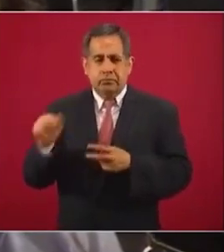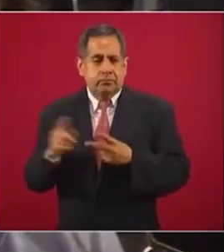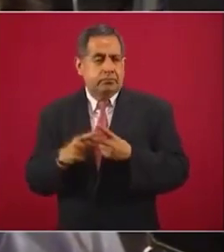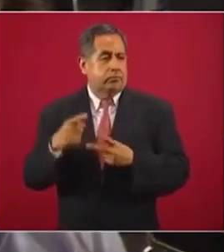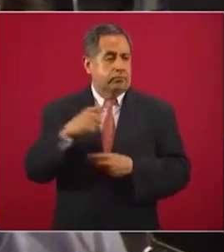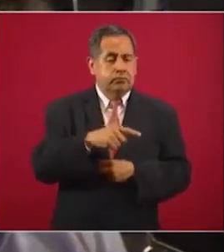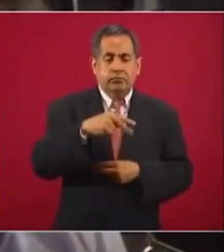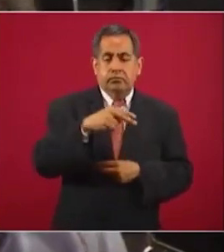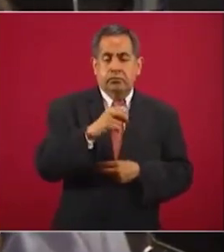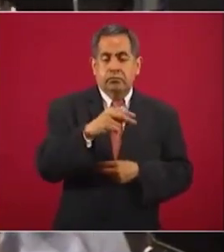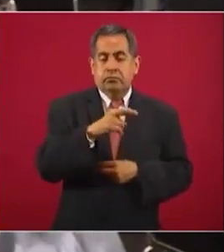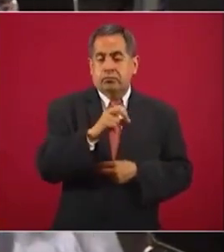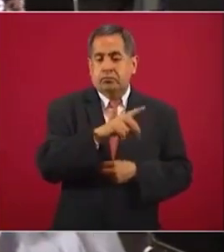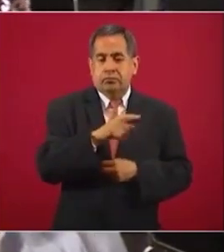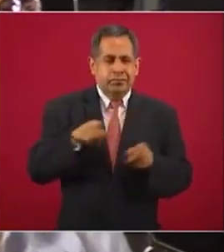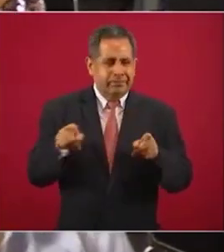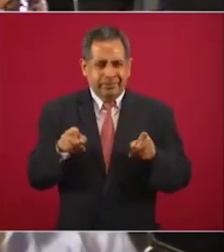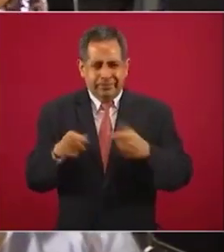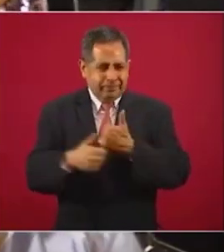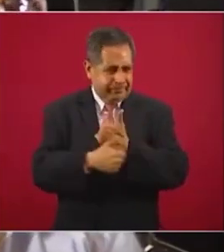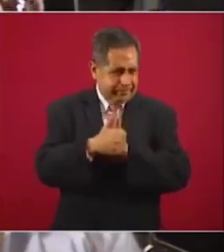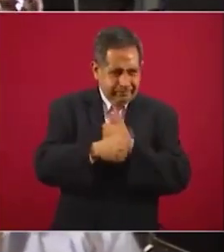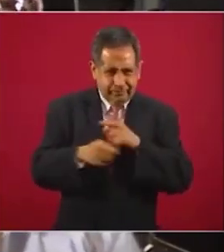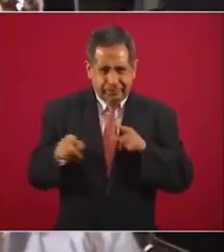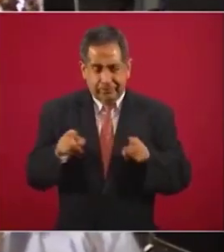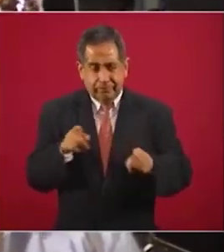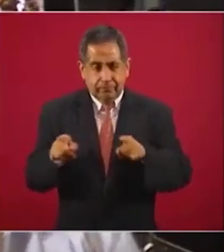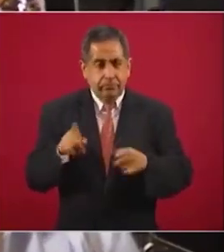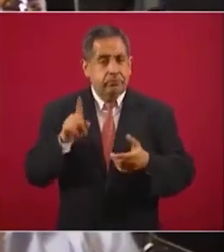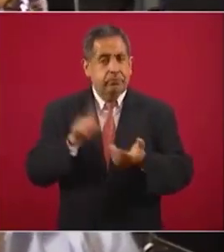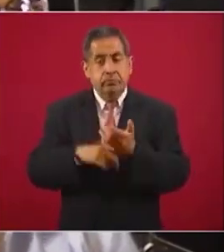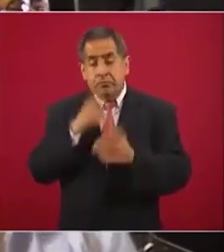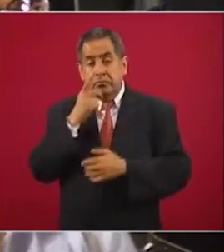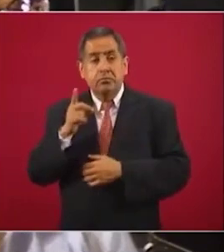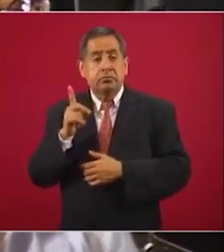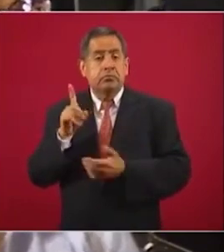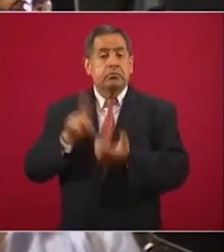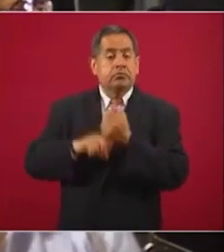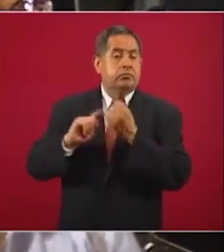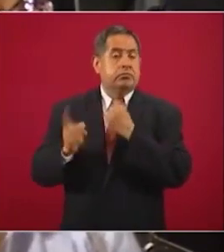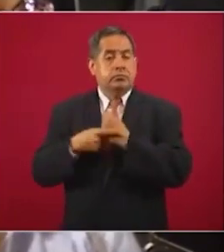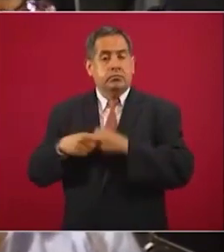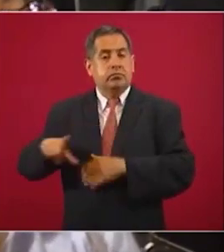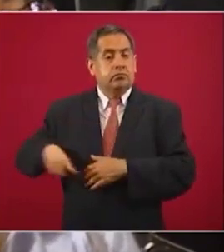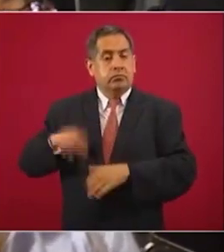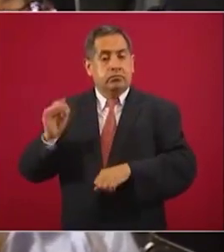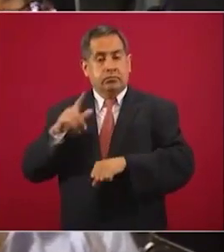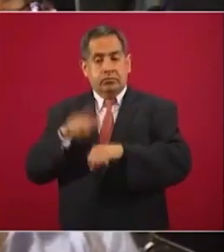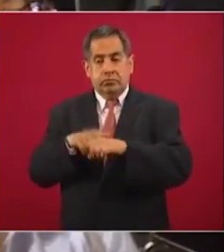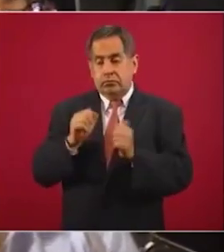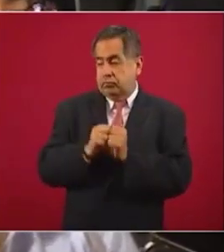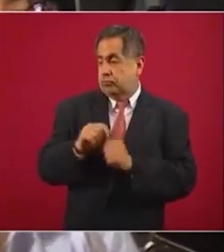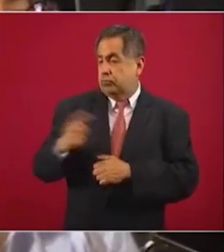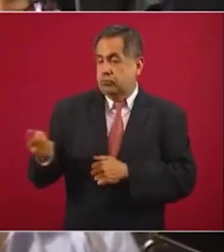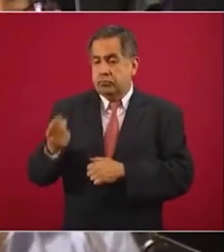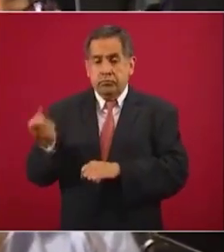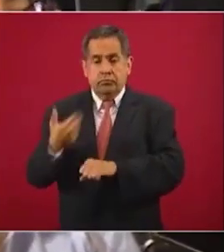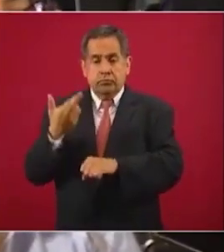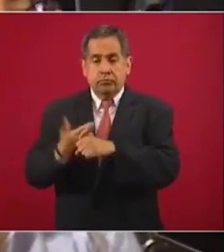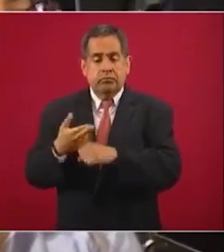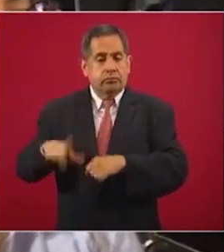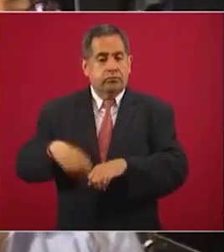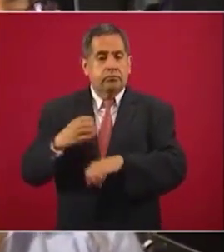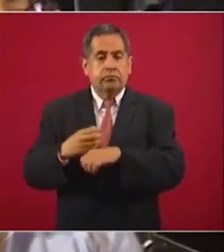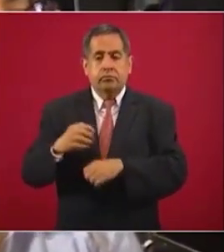Noroña, en el sentido de que hubo operación política de parte del gobierno federal a través de la secretaria de Gobernación, Olga Sánchez